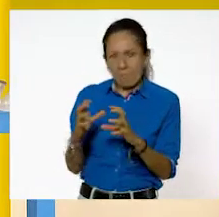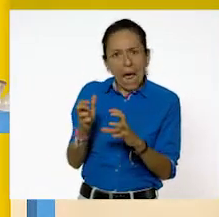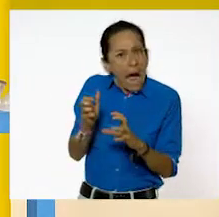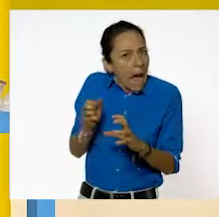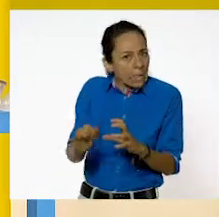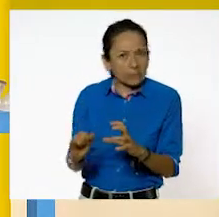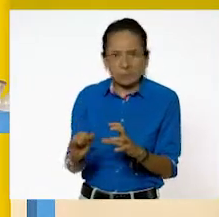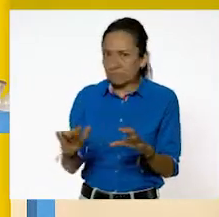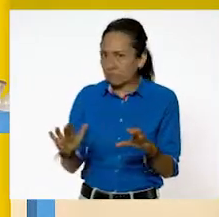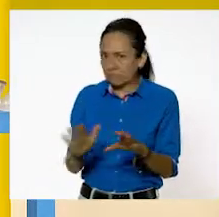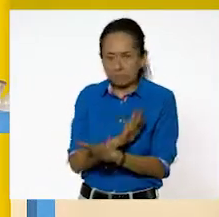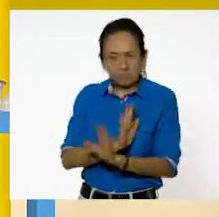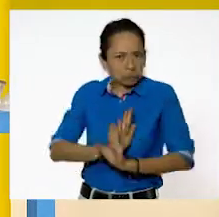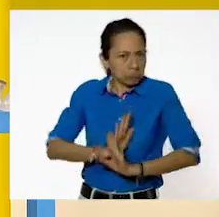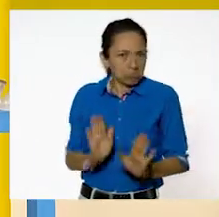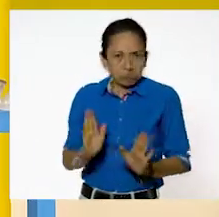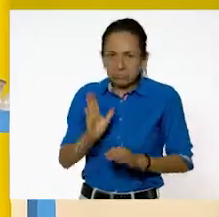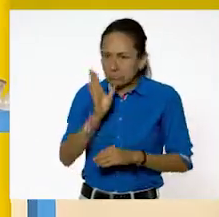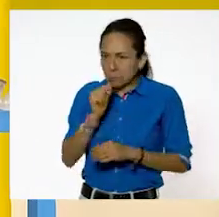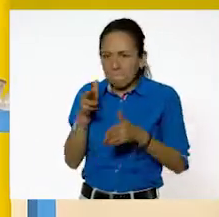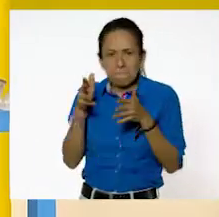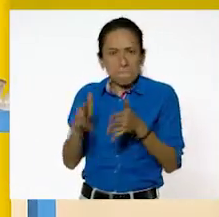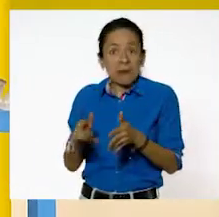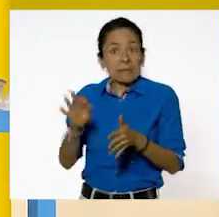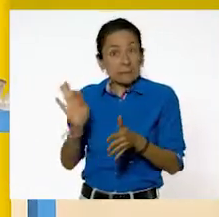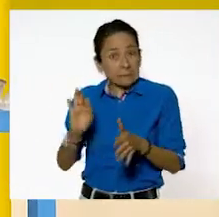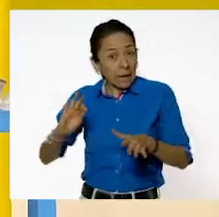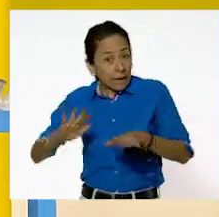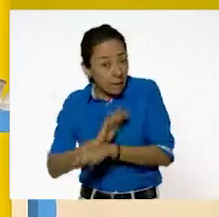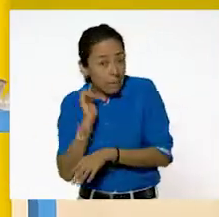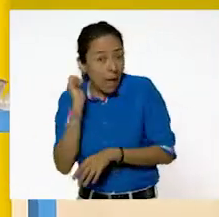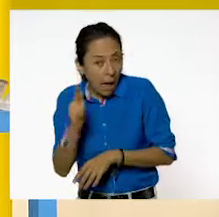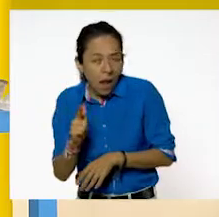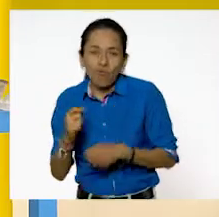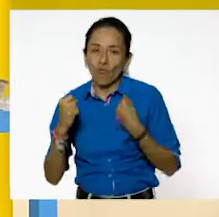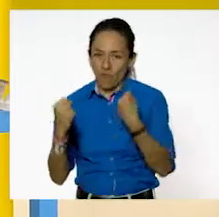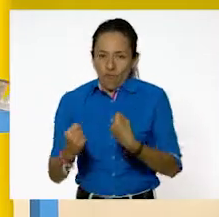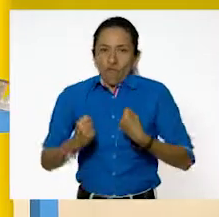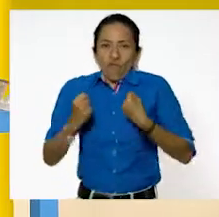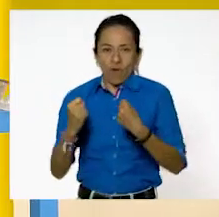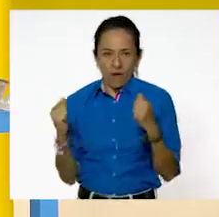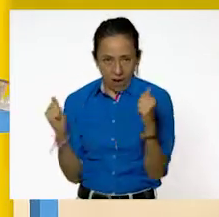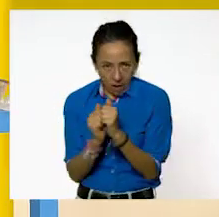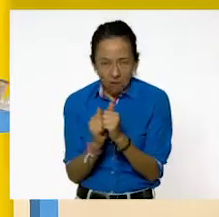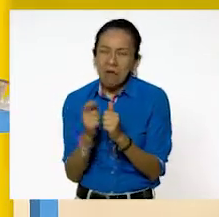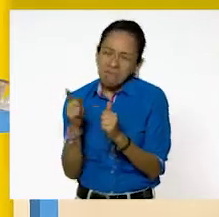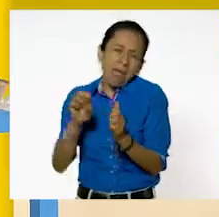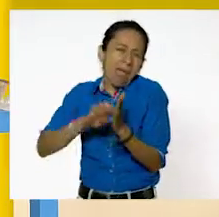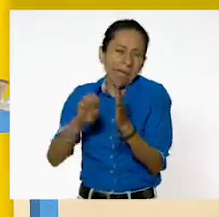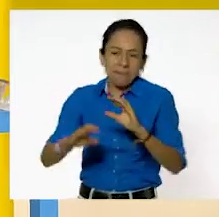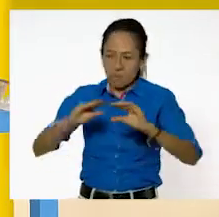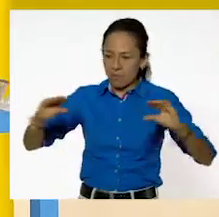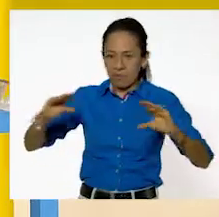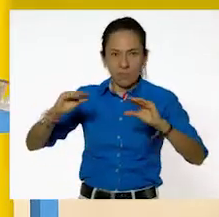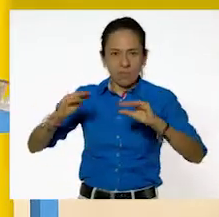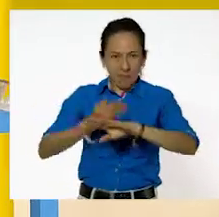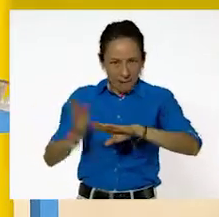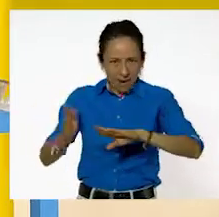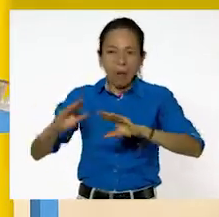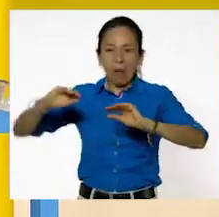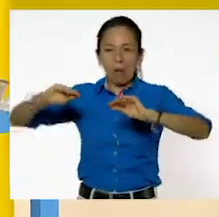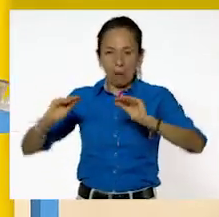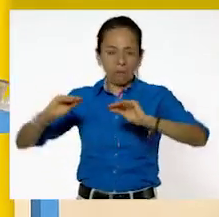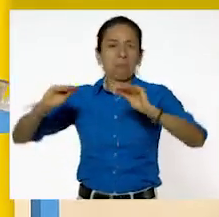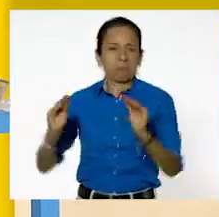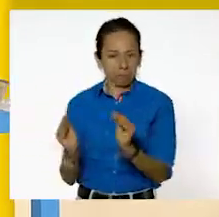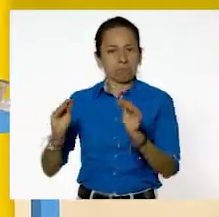cambiarlo, en algunos de ellos tenemos que aplicar fuerza, como en el caso del unicel. También a veces, yo creo que les ha pasado cuando se